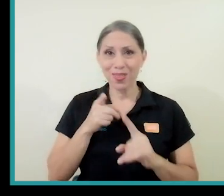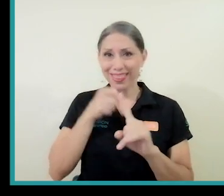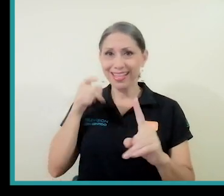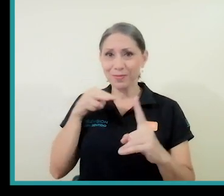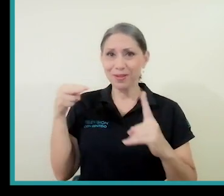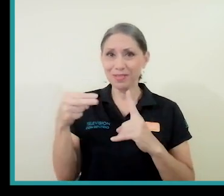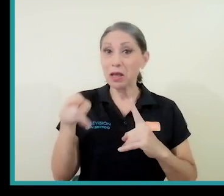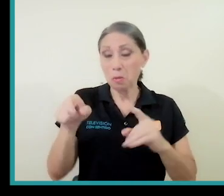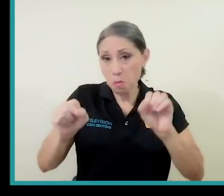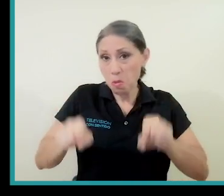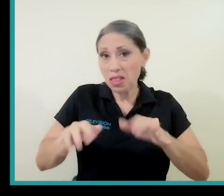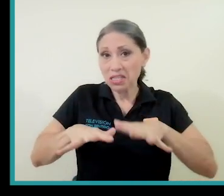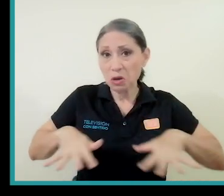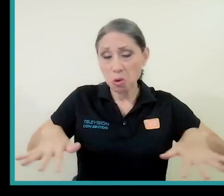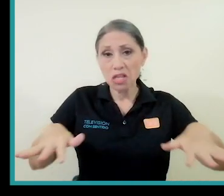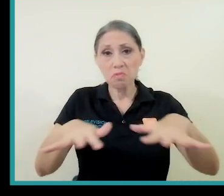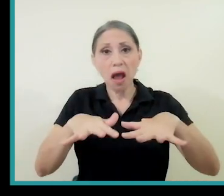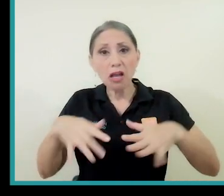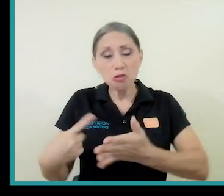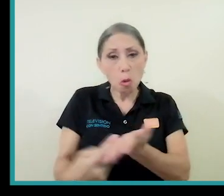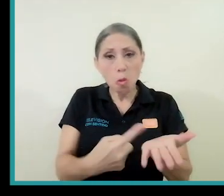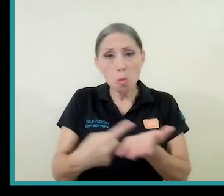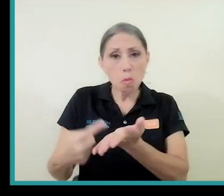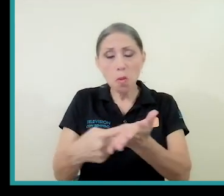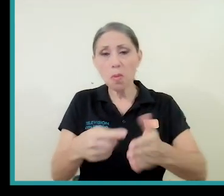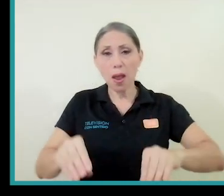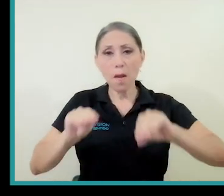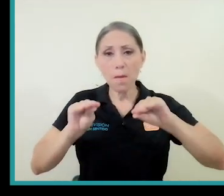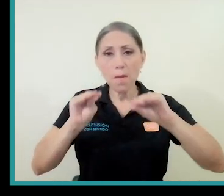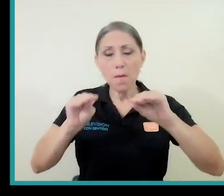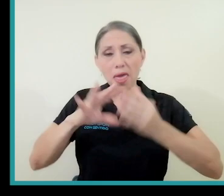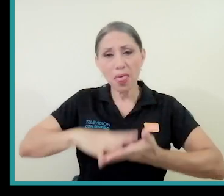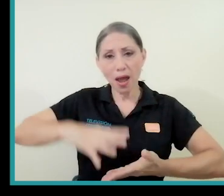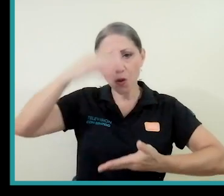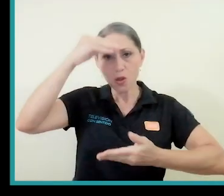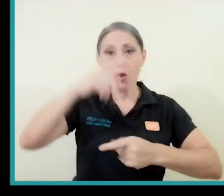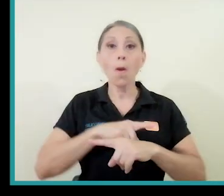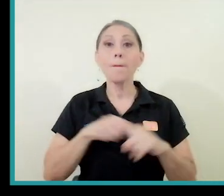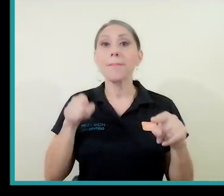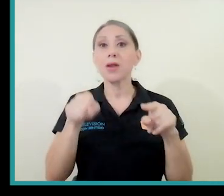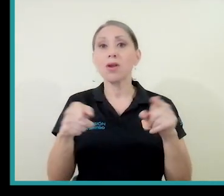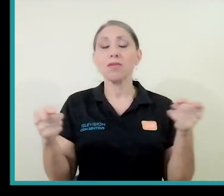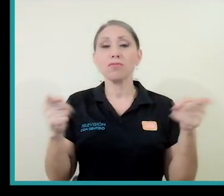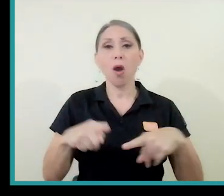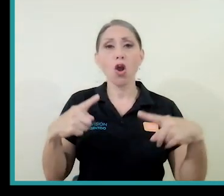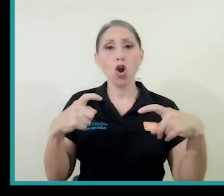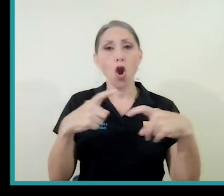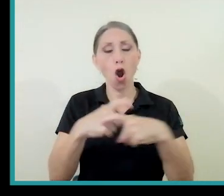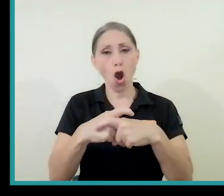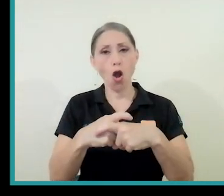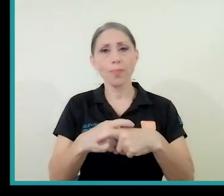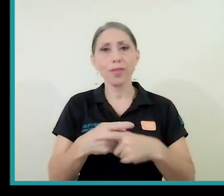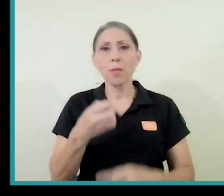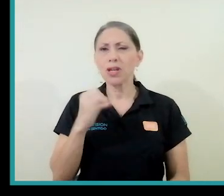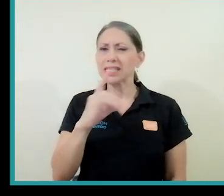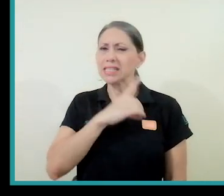podría ser un espacio pedagógico. Pero aquí es donde se vuelve un poco complicado.